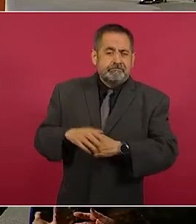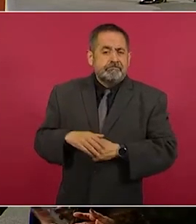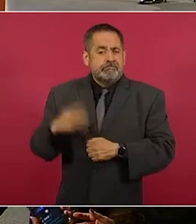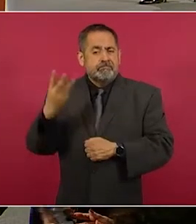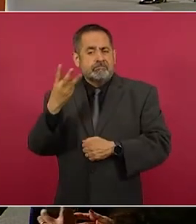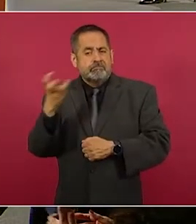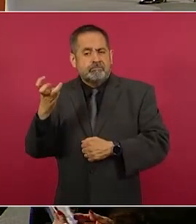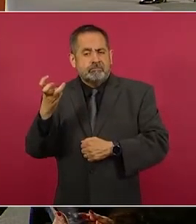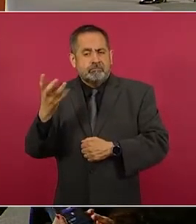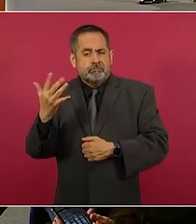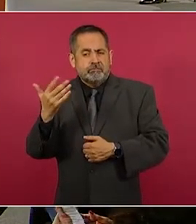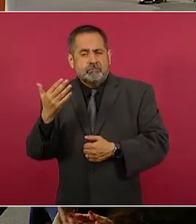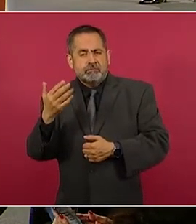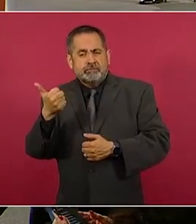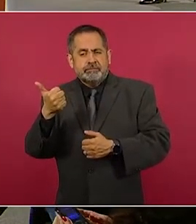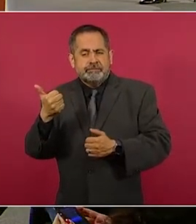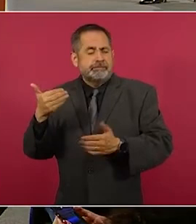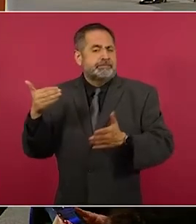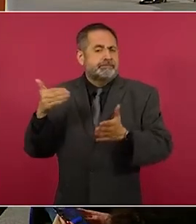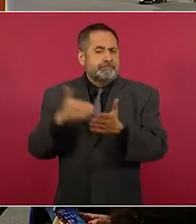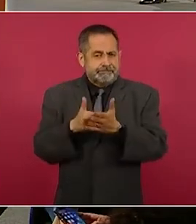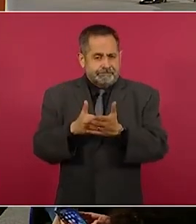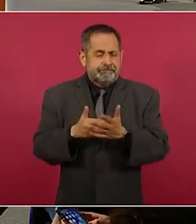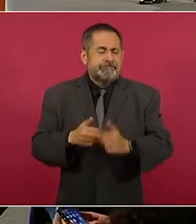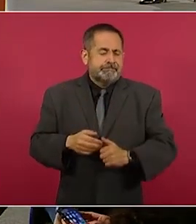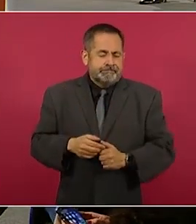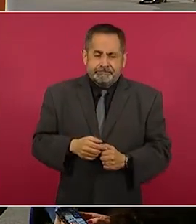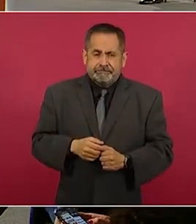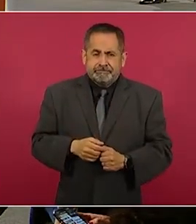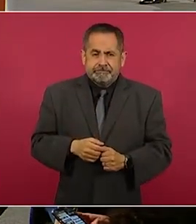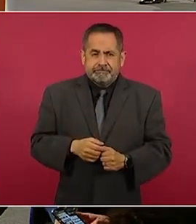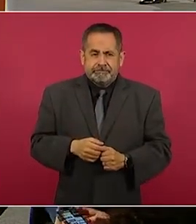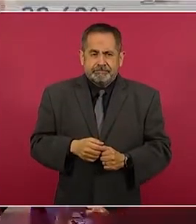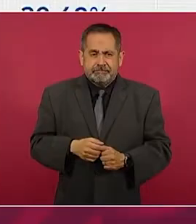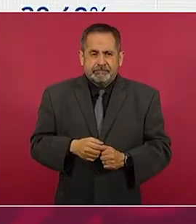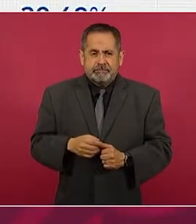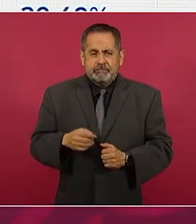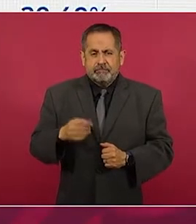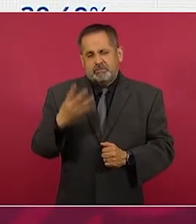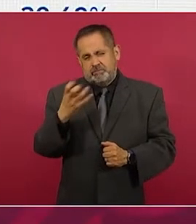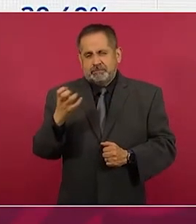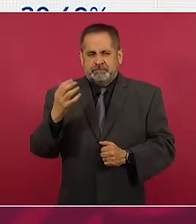356 mil, 450.